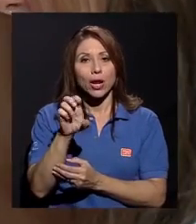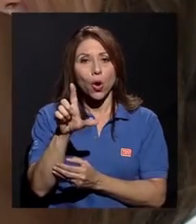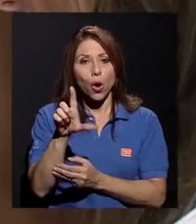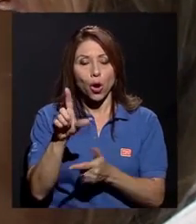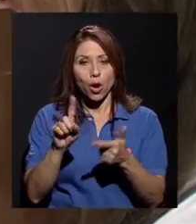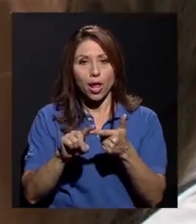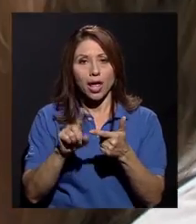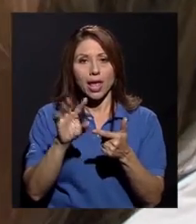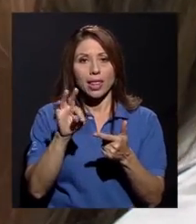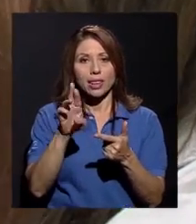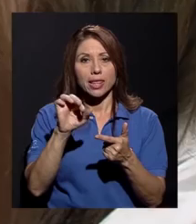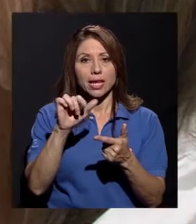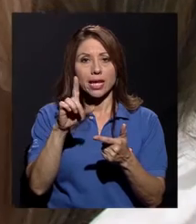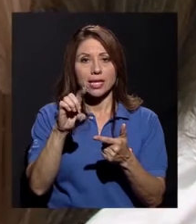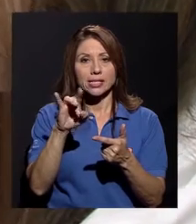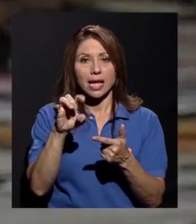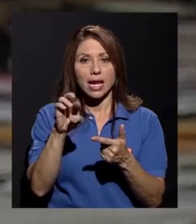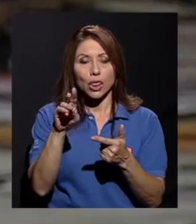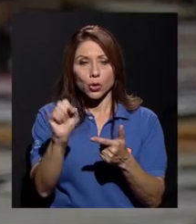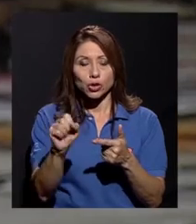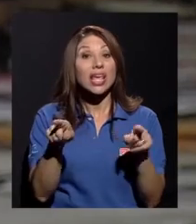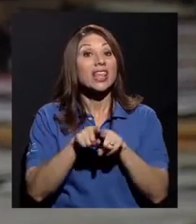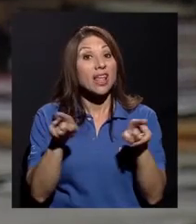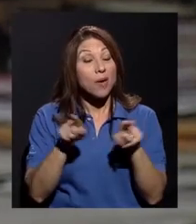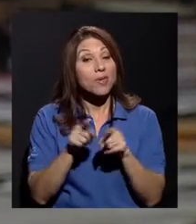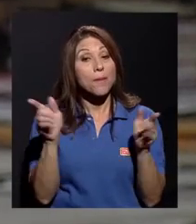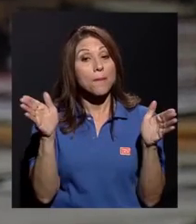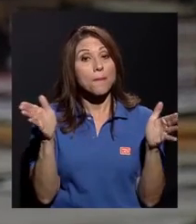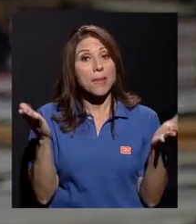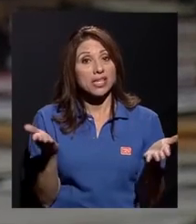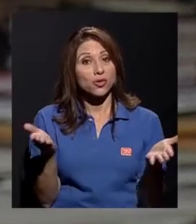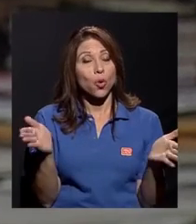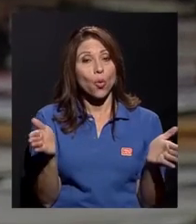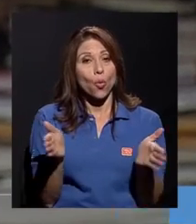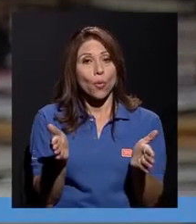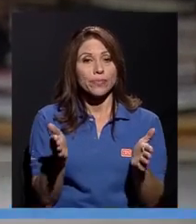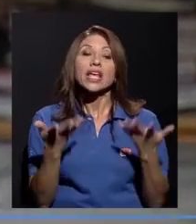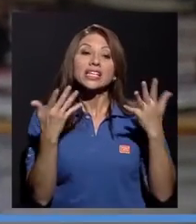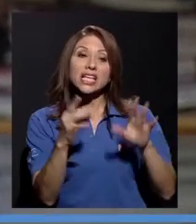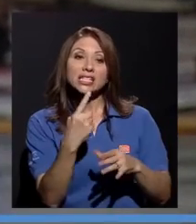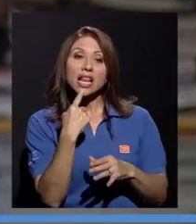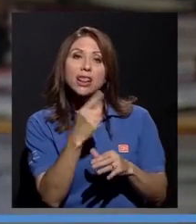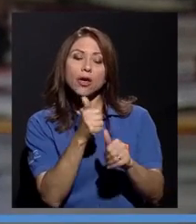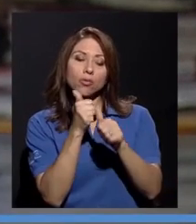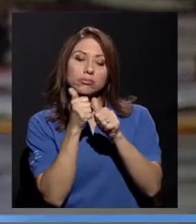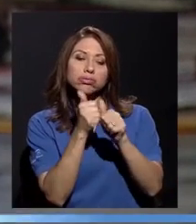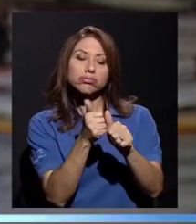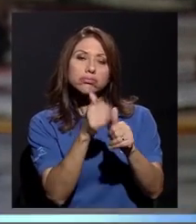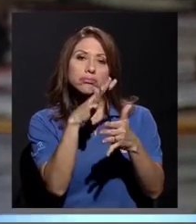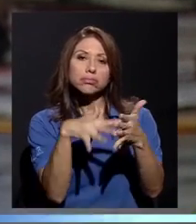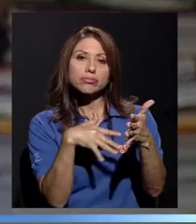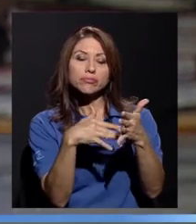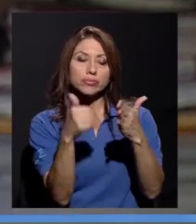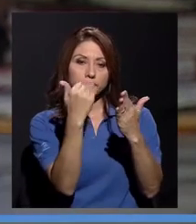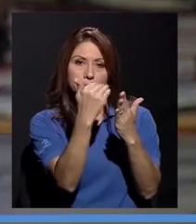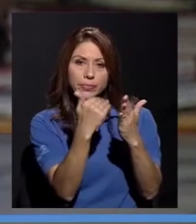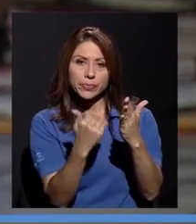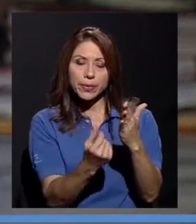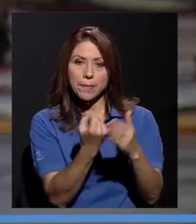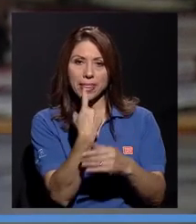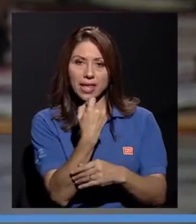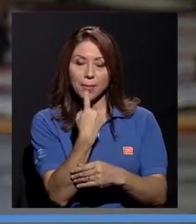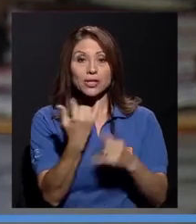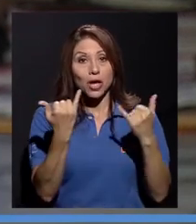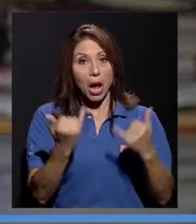y hasta de peso también bajé un poquito. Se le dijo cómo se tenía que tomar los medicamentos y ahora ella siente